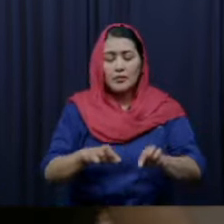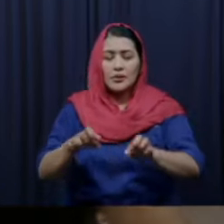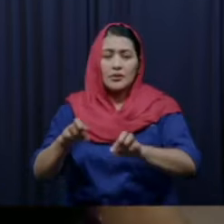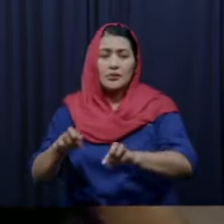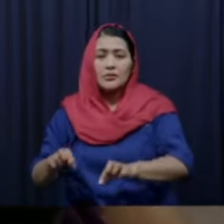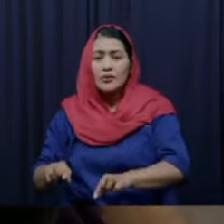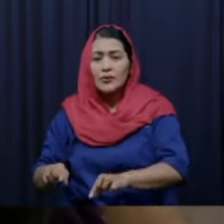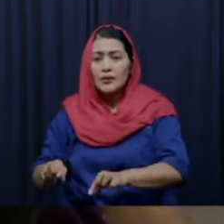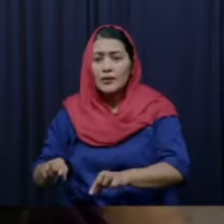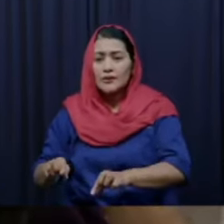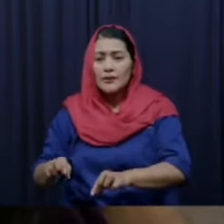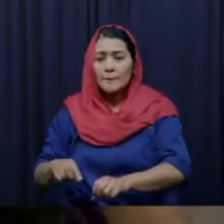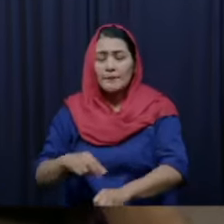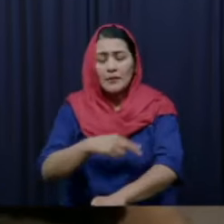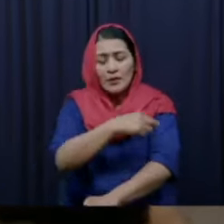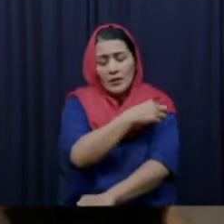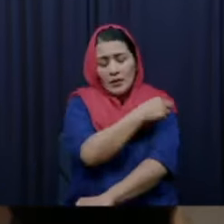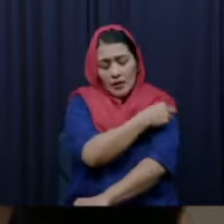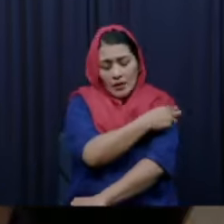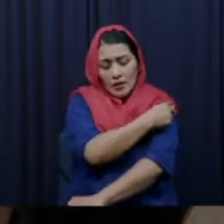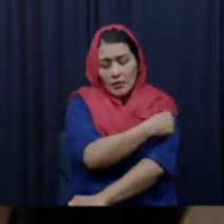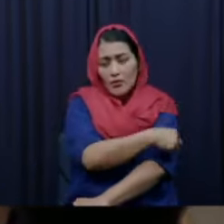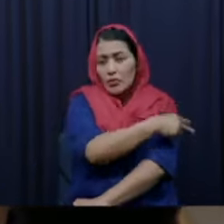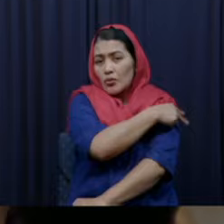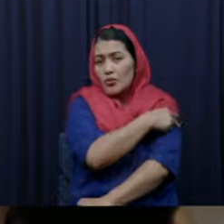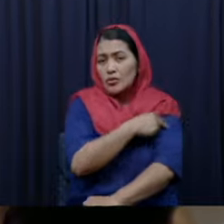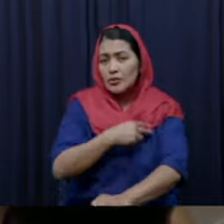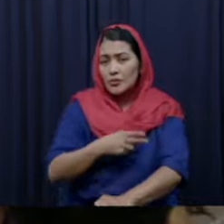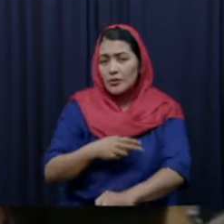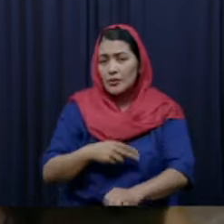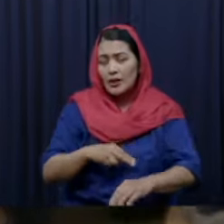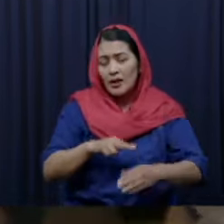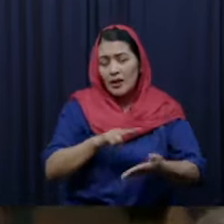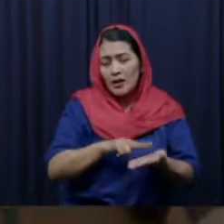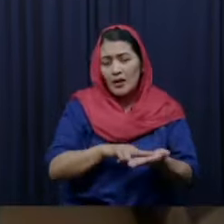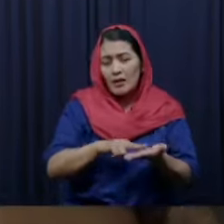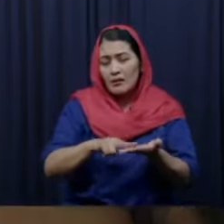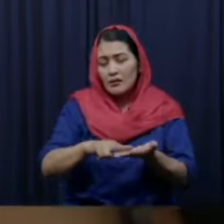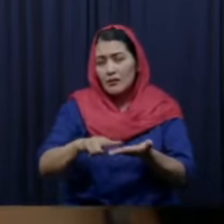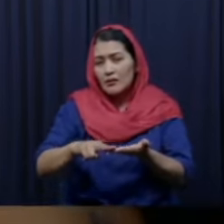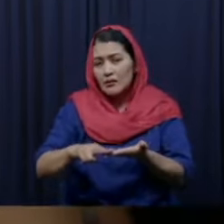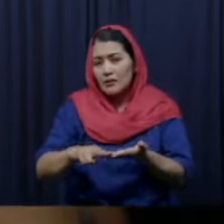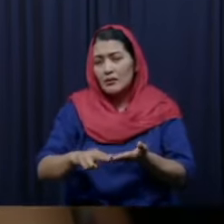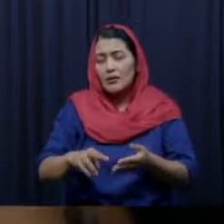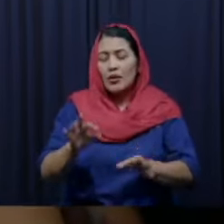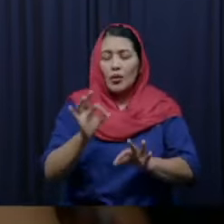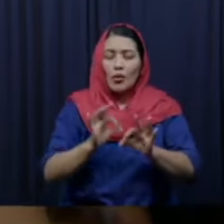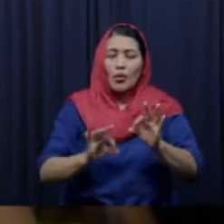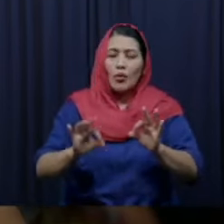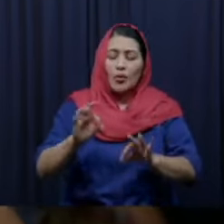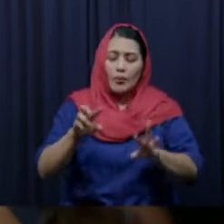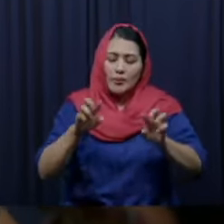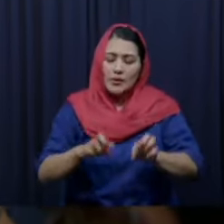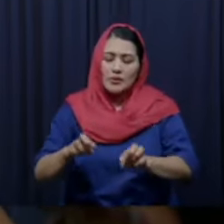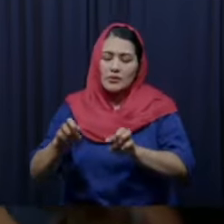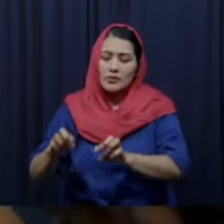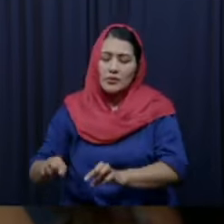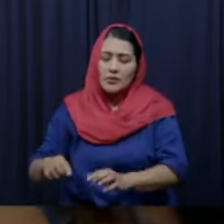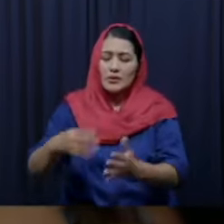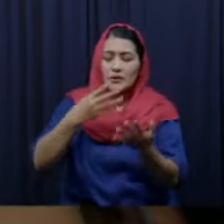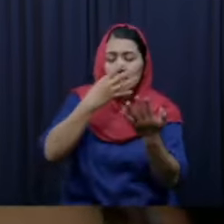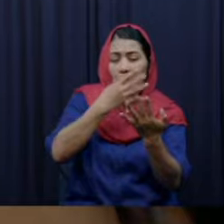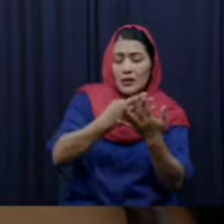todo lugar donde sea necesario Señor y que ahí se haya glorificado tu nombre también en el nombre poderoso de Jesús